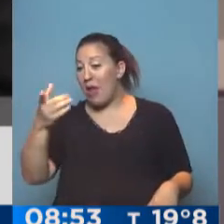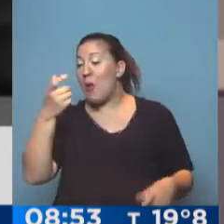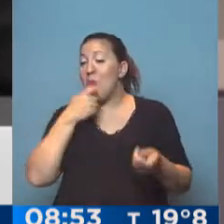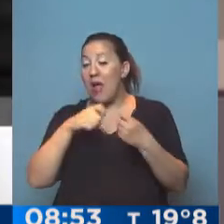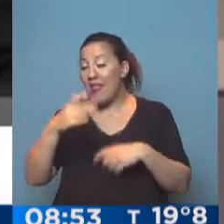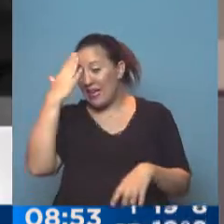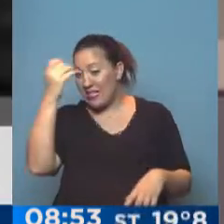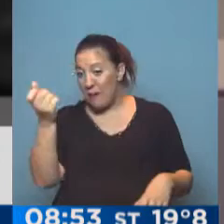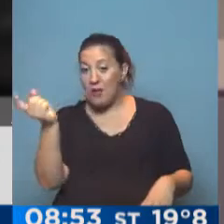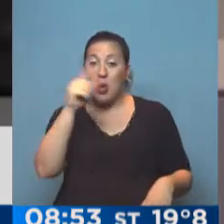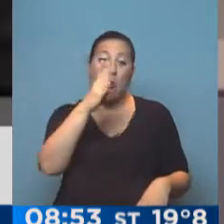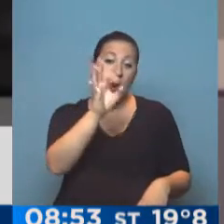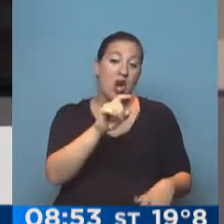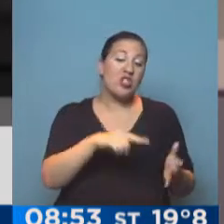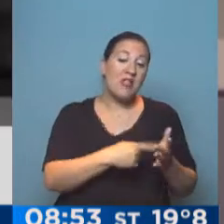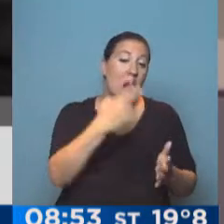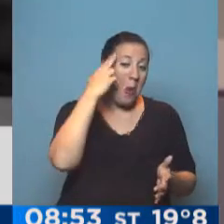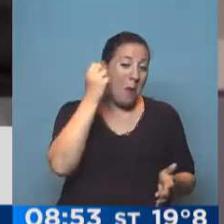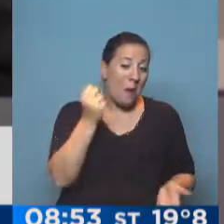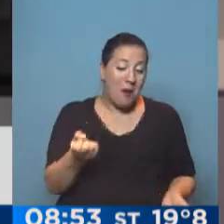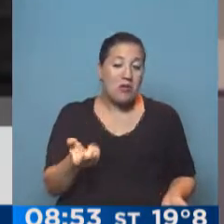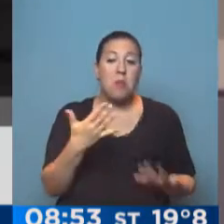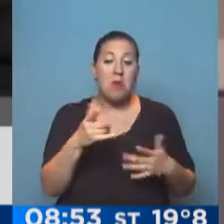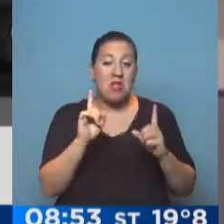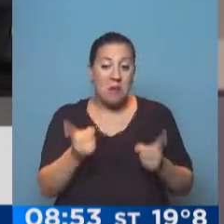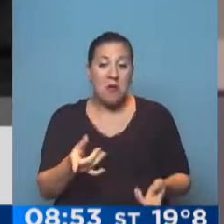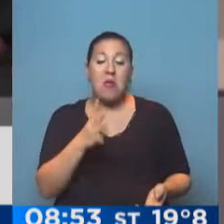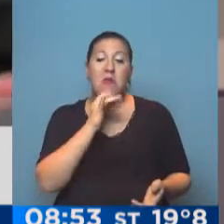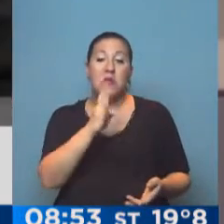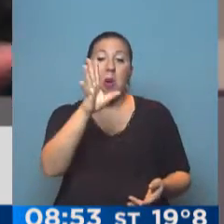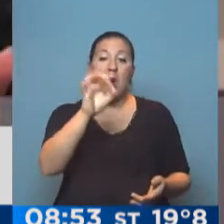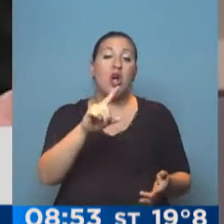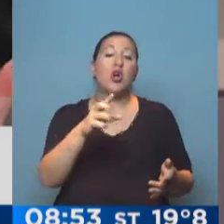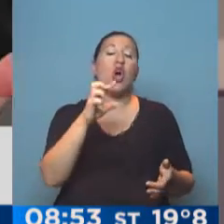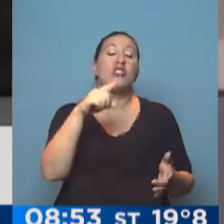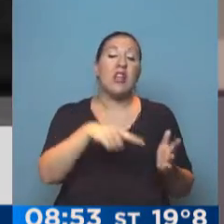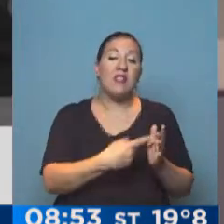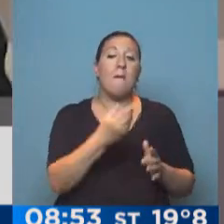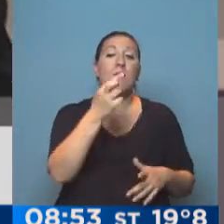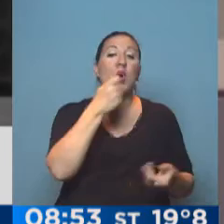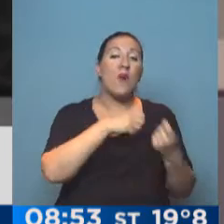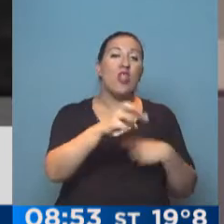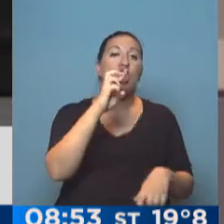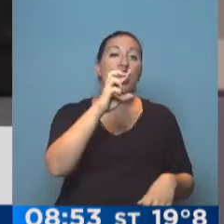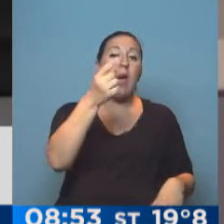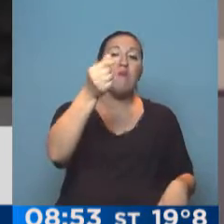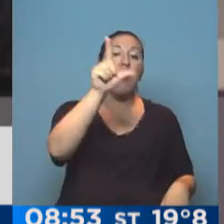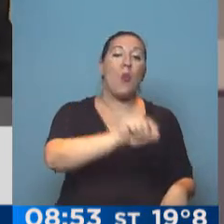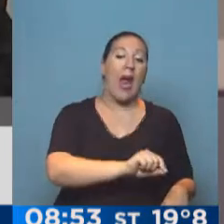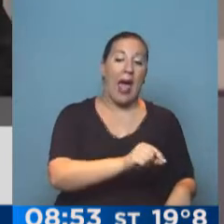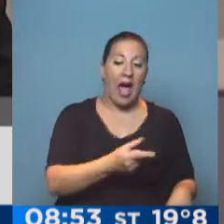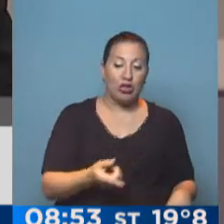el mismo criterio y con el mismo fundamento, una denuncia al Banco Central porque está vendiendo los dólares muy baratos en vez de venderlo en el blue.